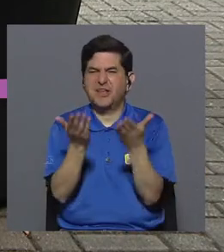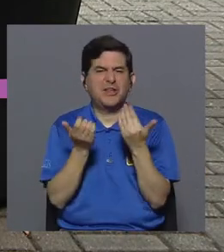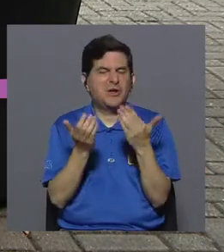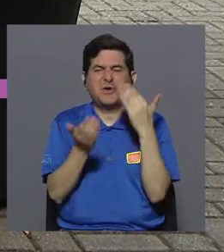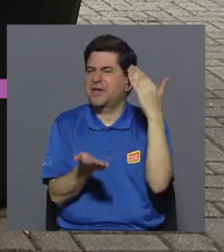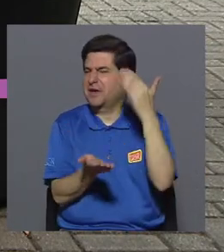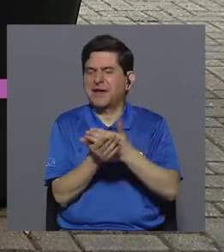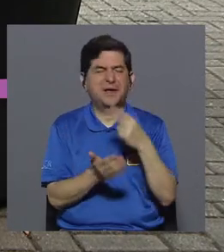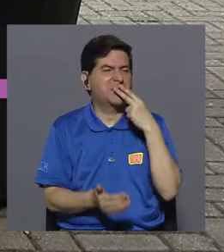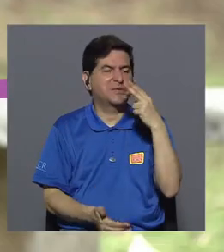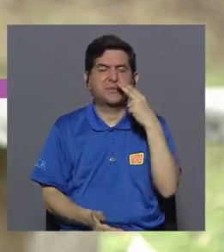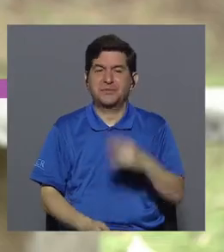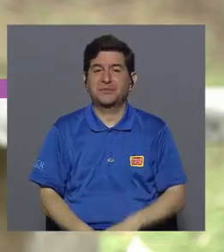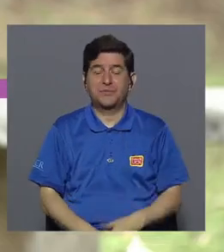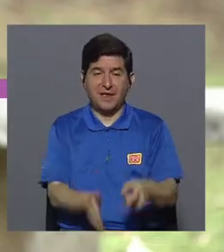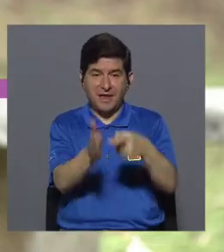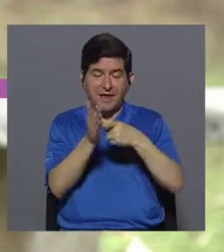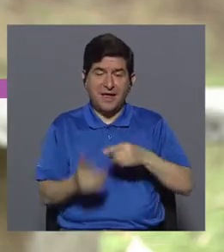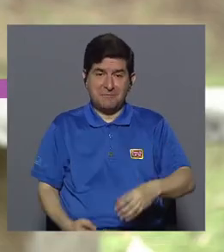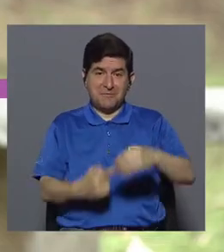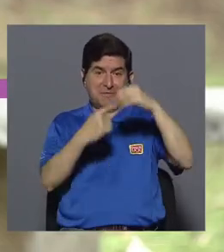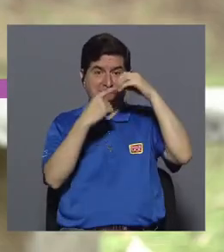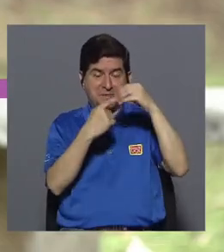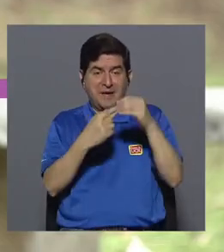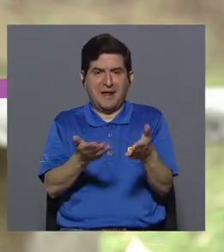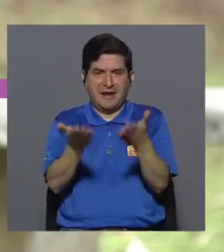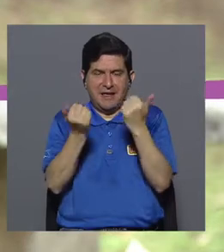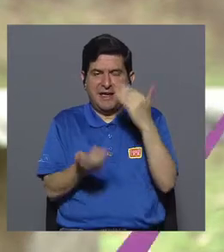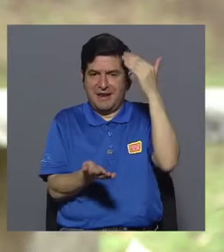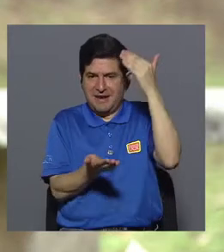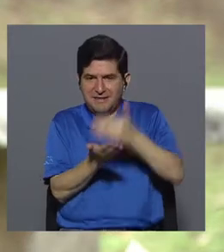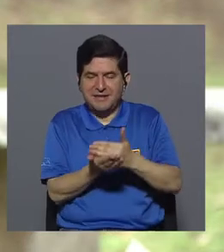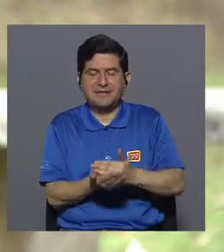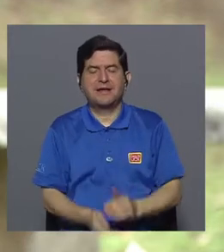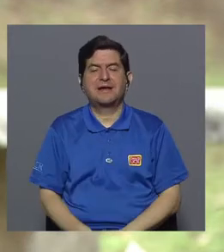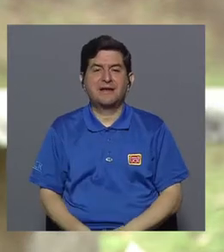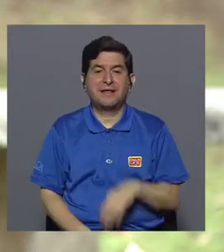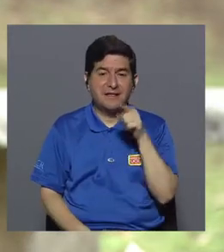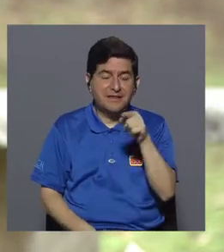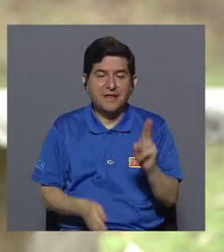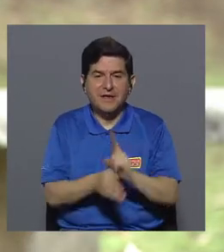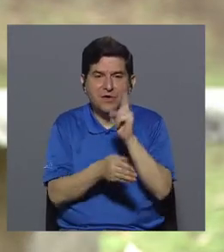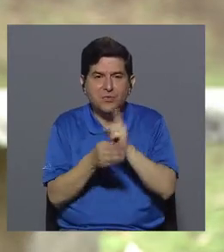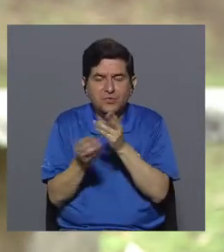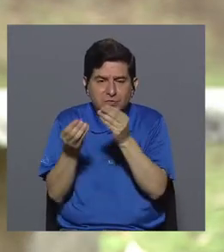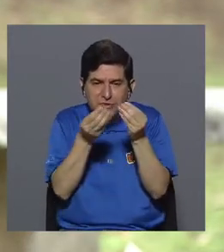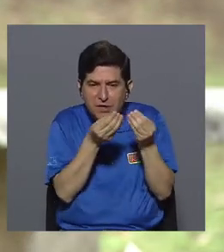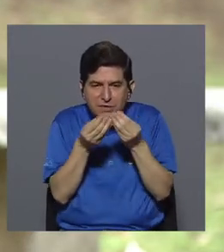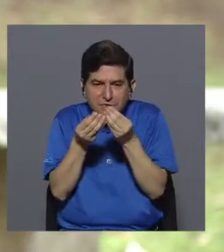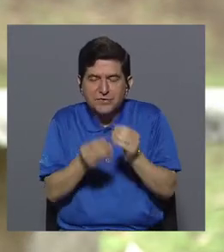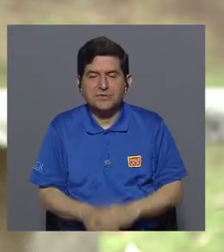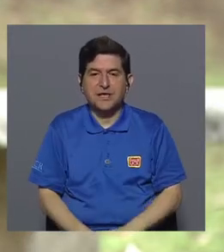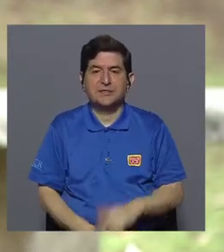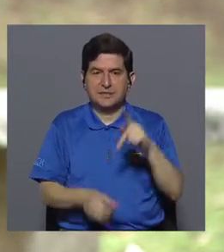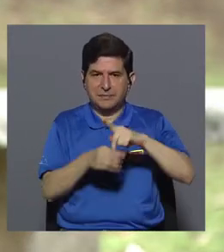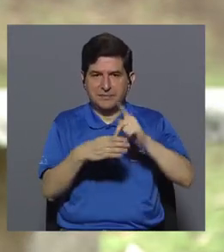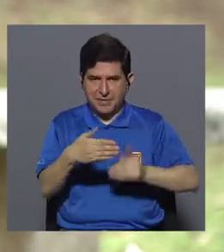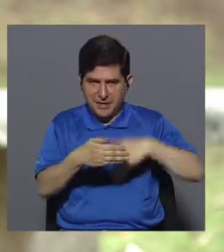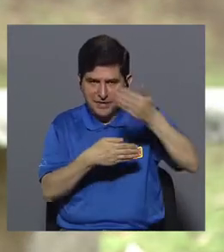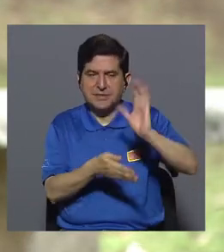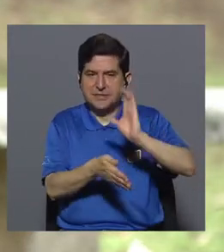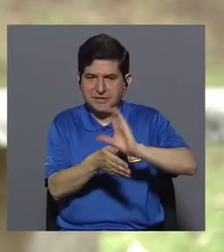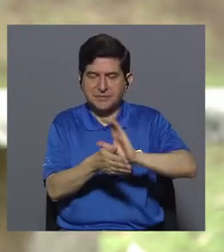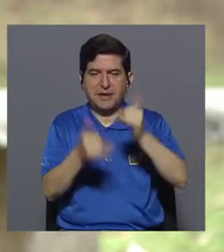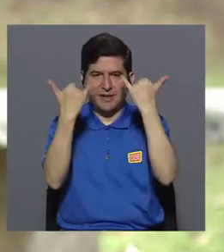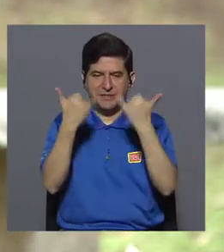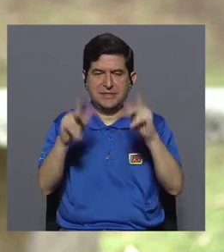todavía no quiere dejar de fumar. Entonces, requisito principal es querer dejar de consumir la sustancia psicoactiva para poder participar en la clínica.